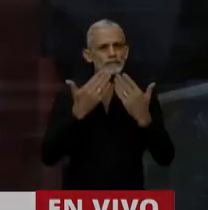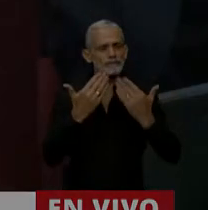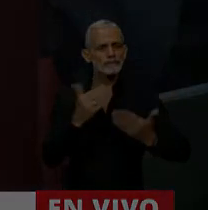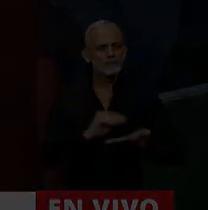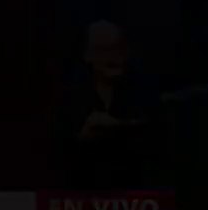Diputado Pastori.